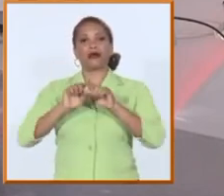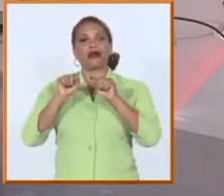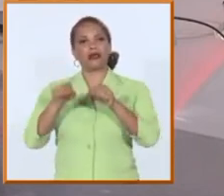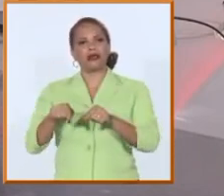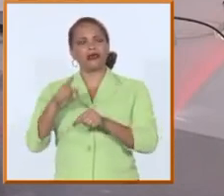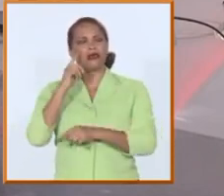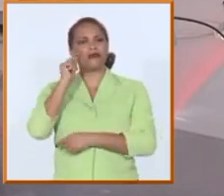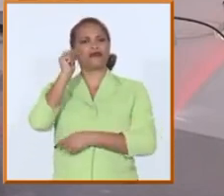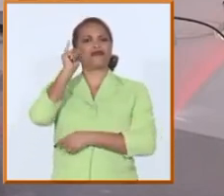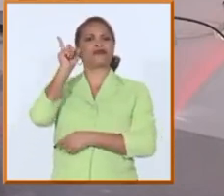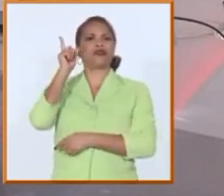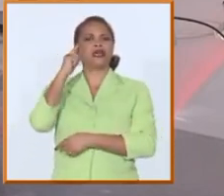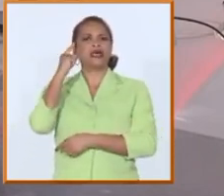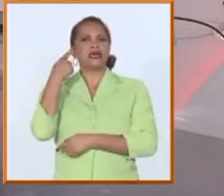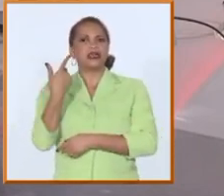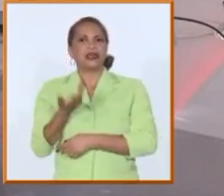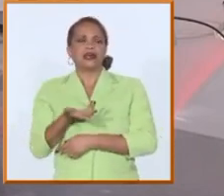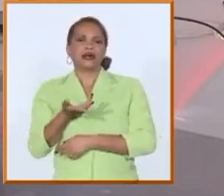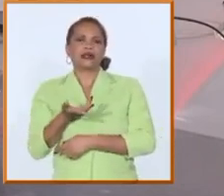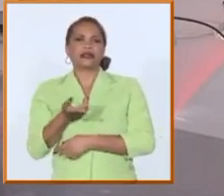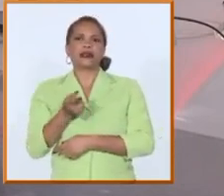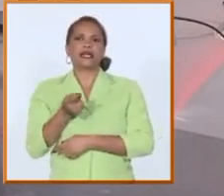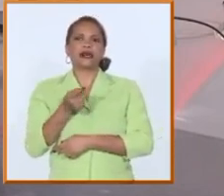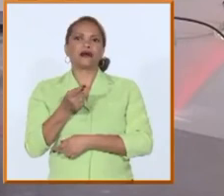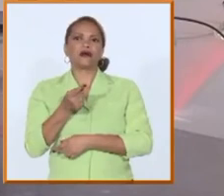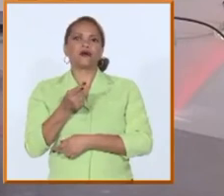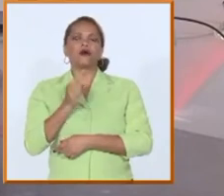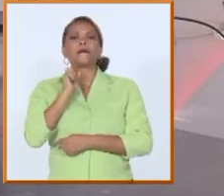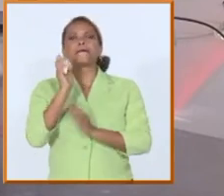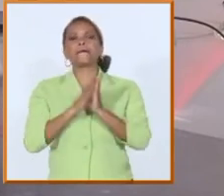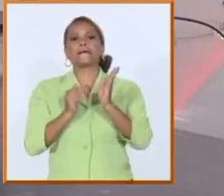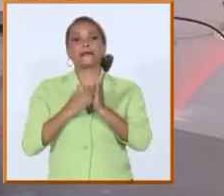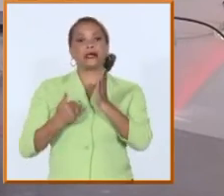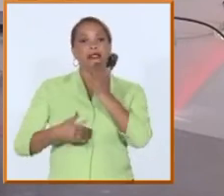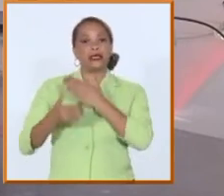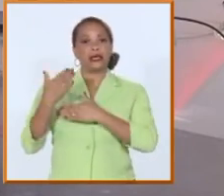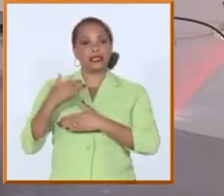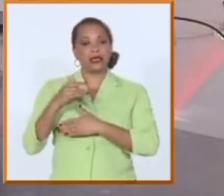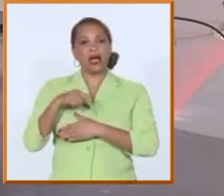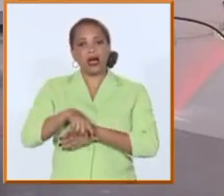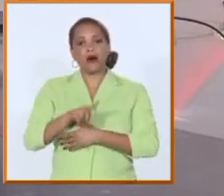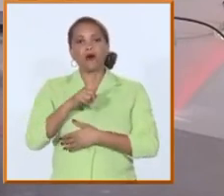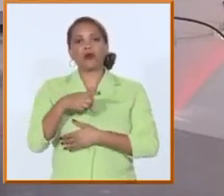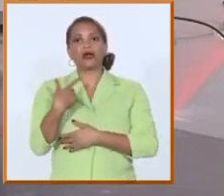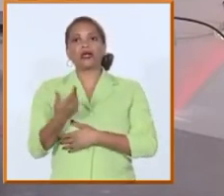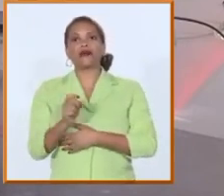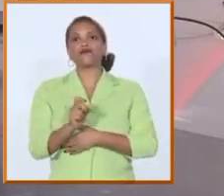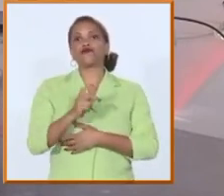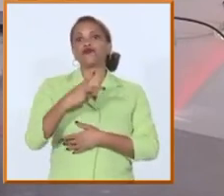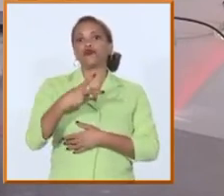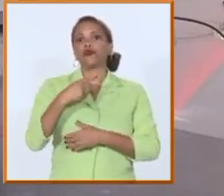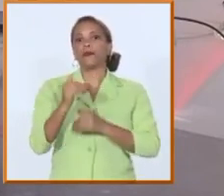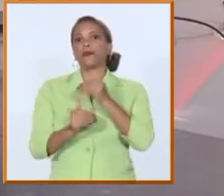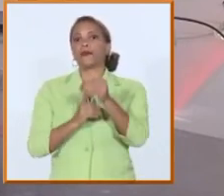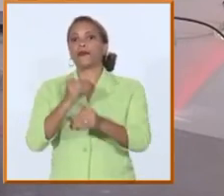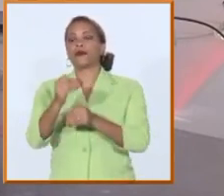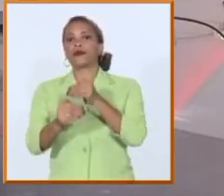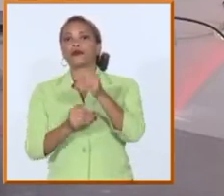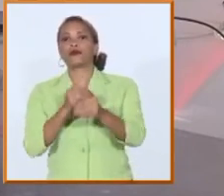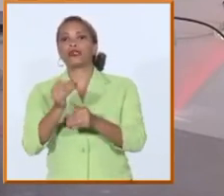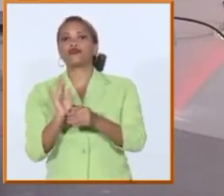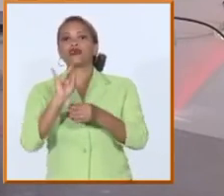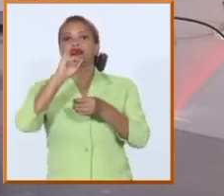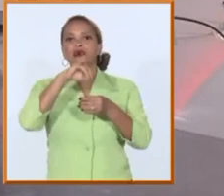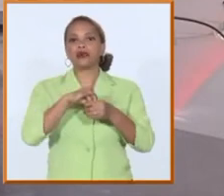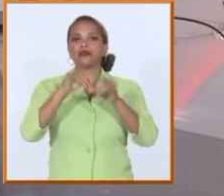expectativa el hecho de que en apenas unos meses estaremos enfrentando dos procesos de ingreso